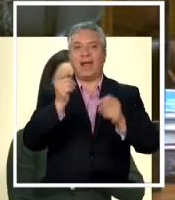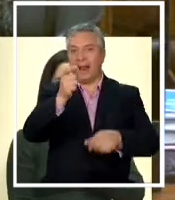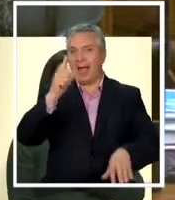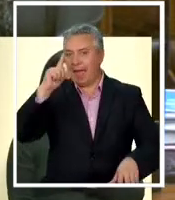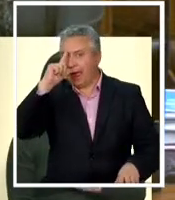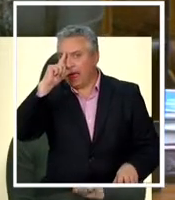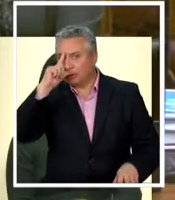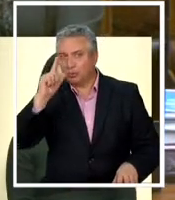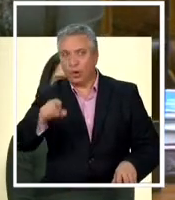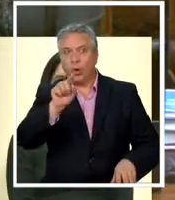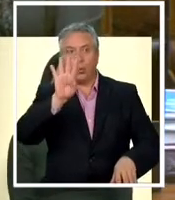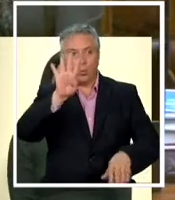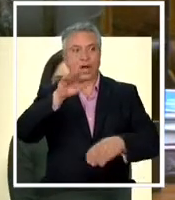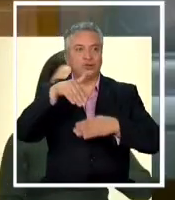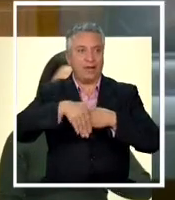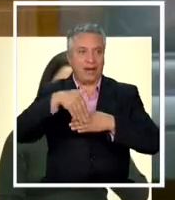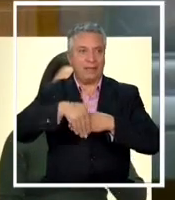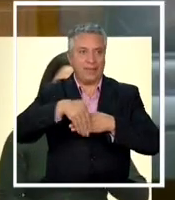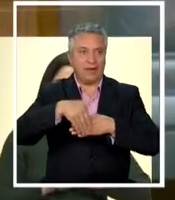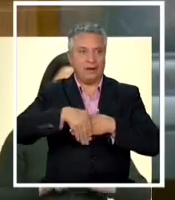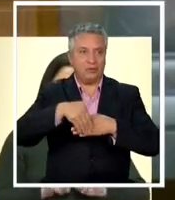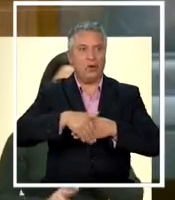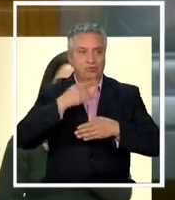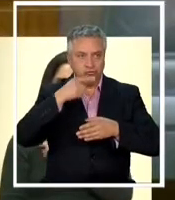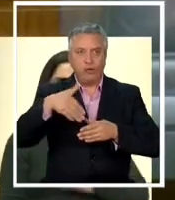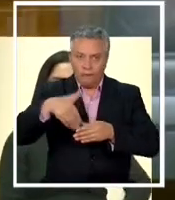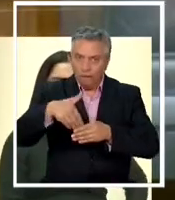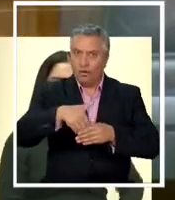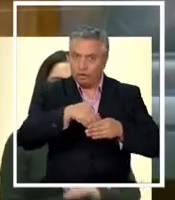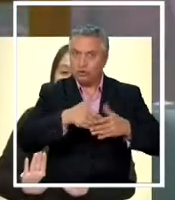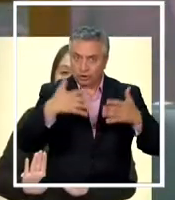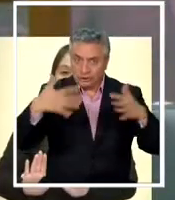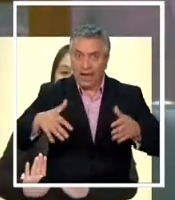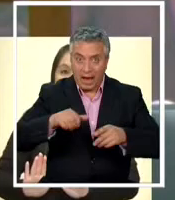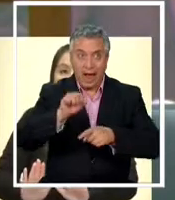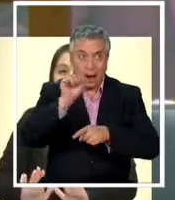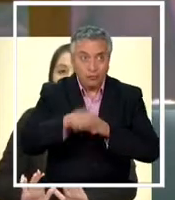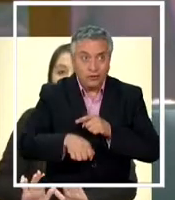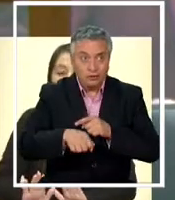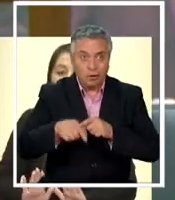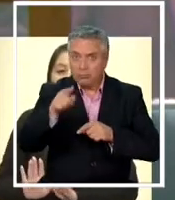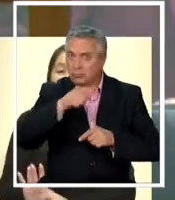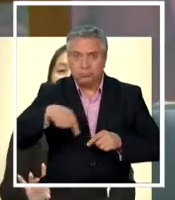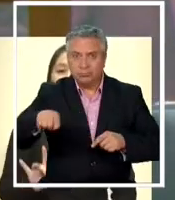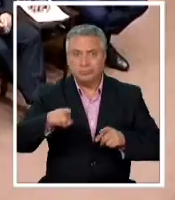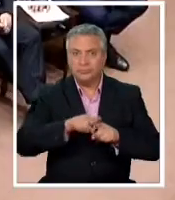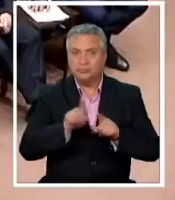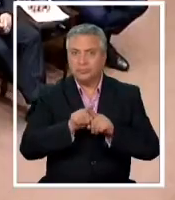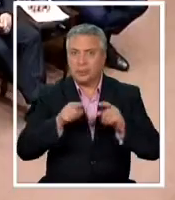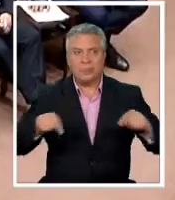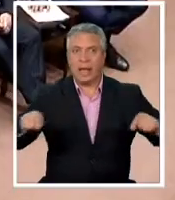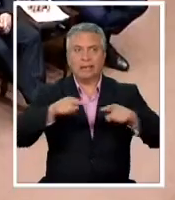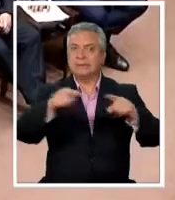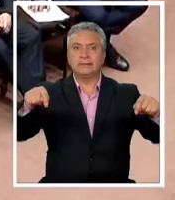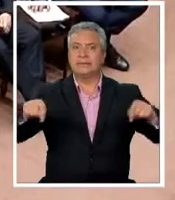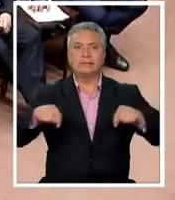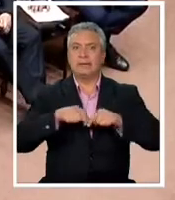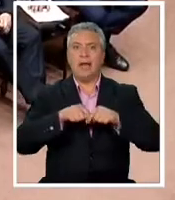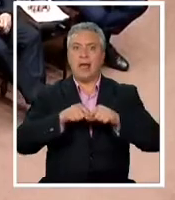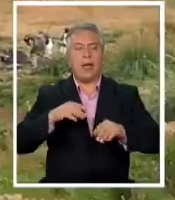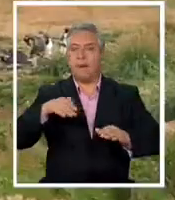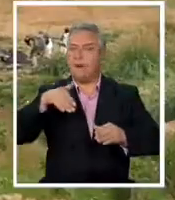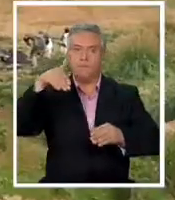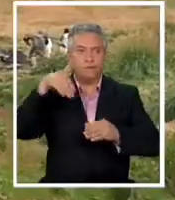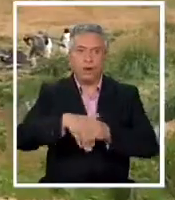de las 4 de la tarde y pese a que inicialmente estaban los votos para su aprobación no hubo unanimidad de la sala para votar de manera